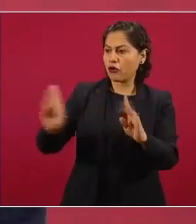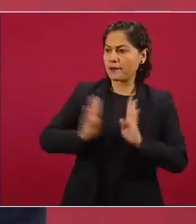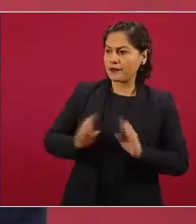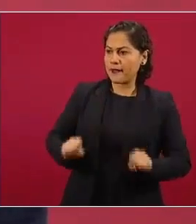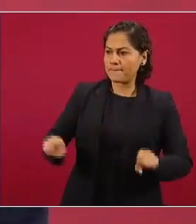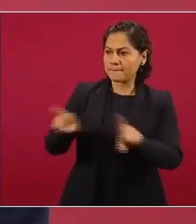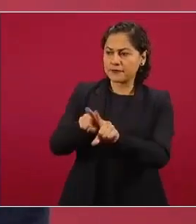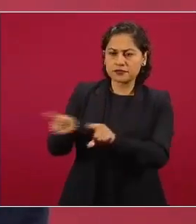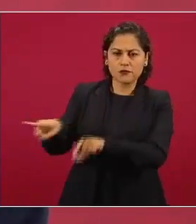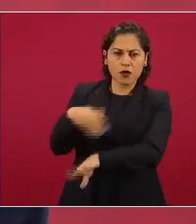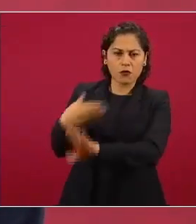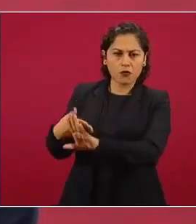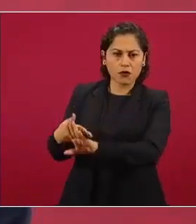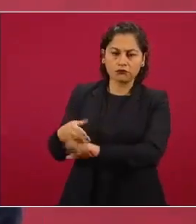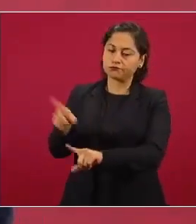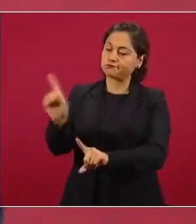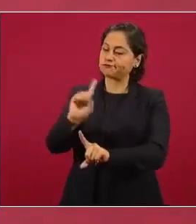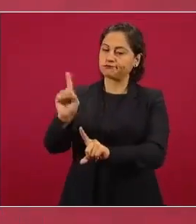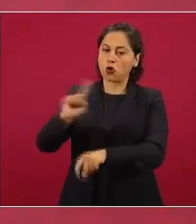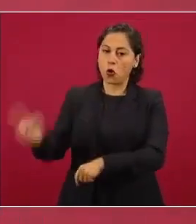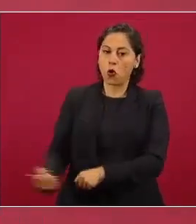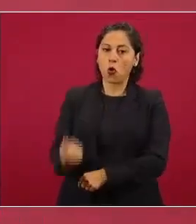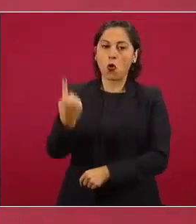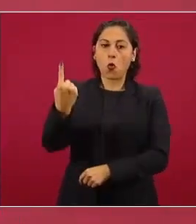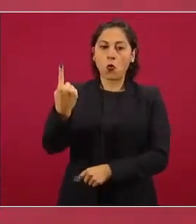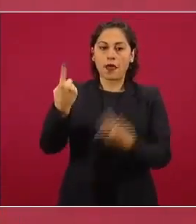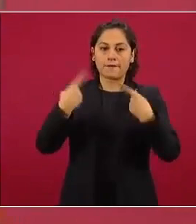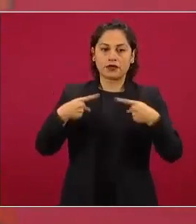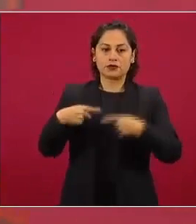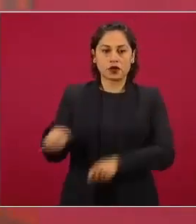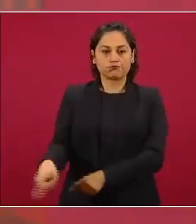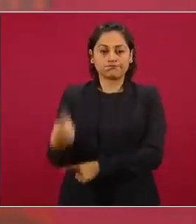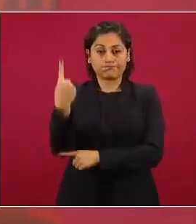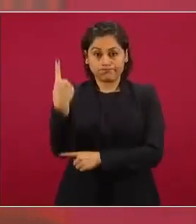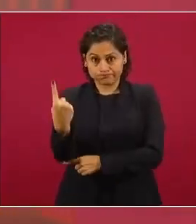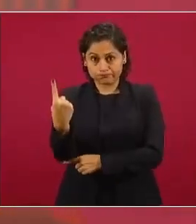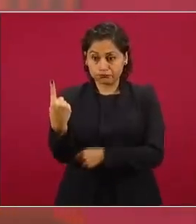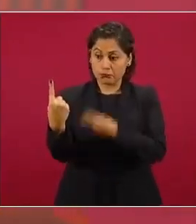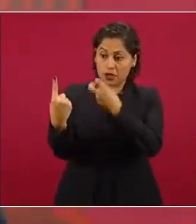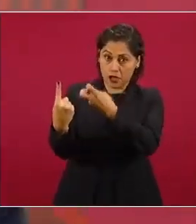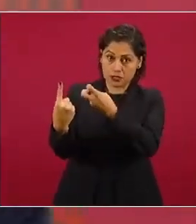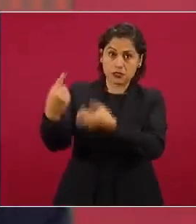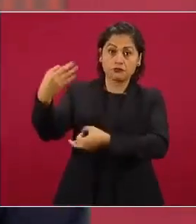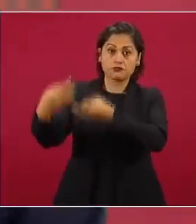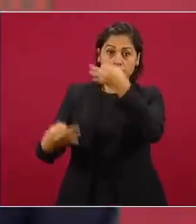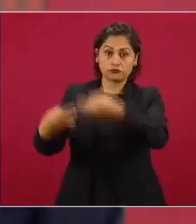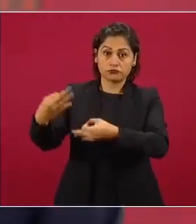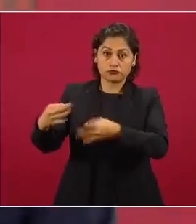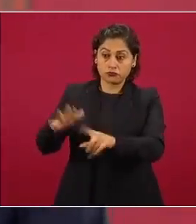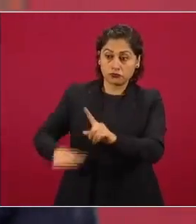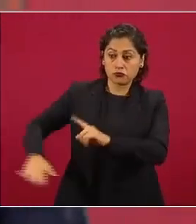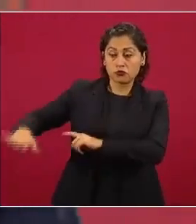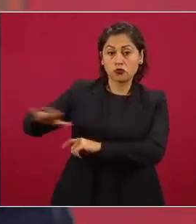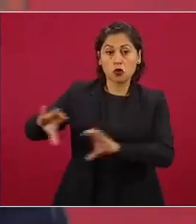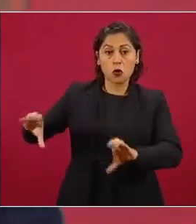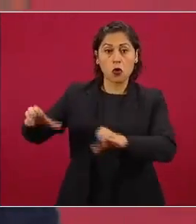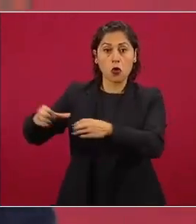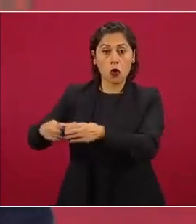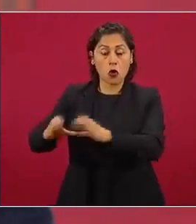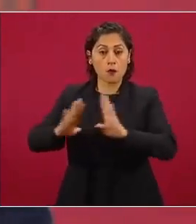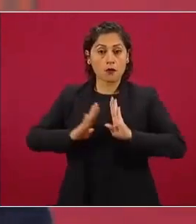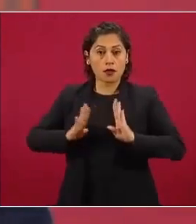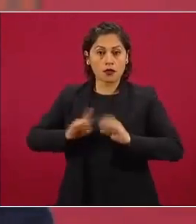entonces como es un asunto importante para México